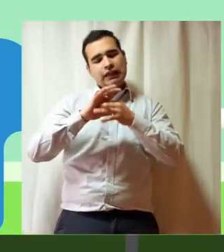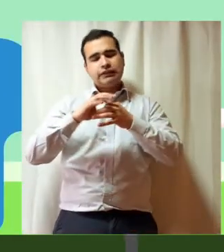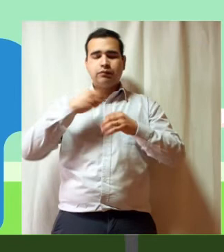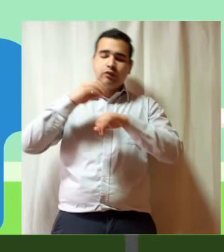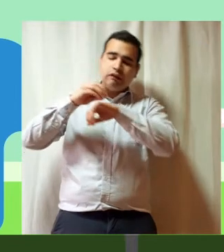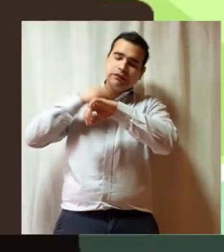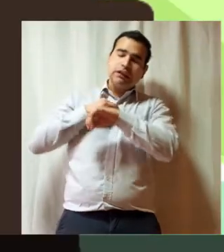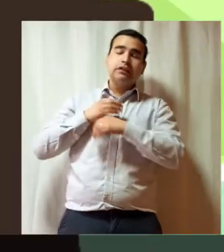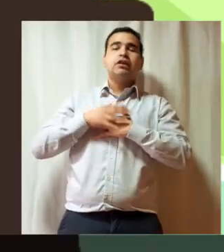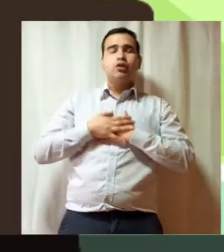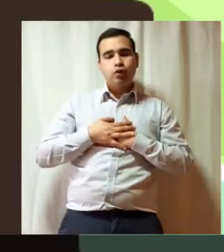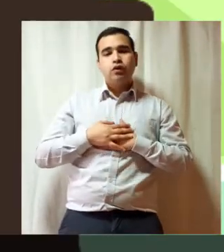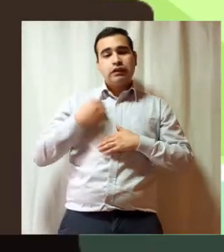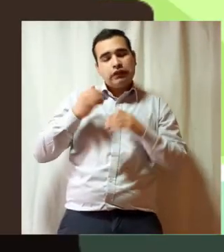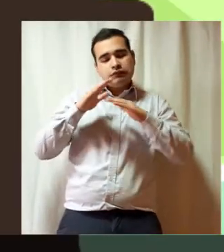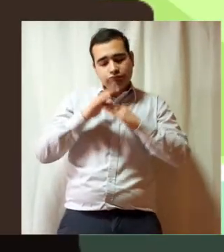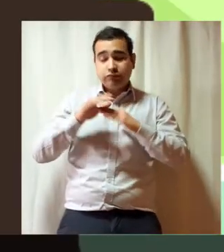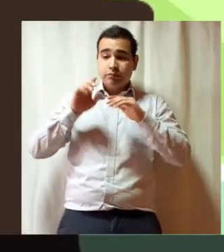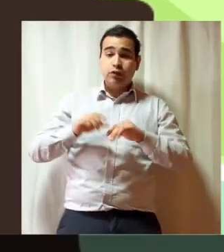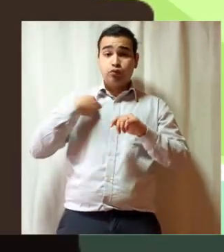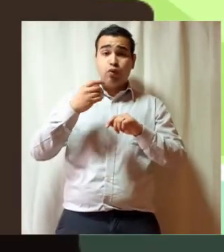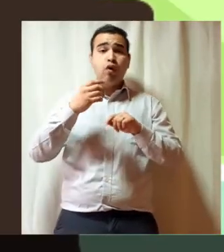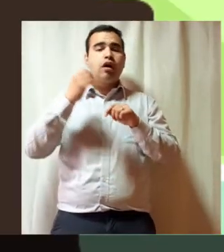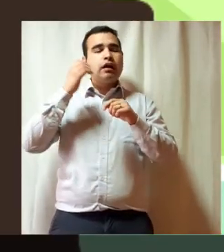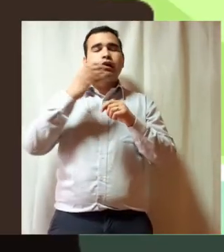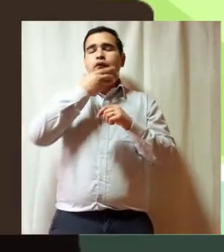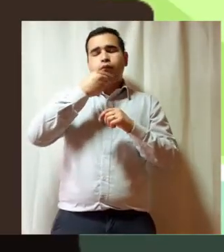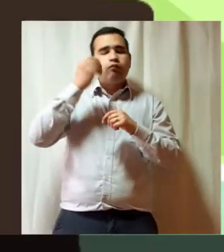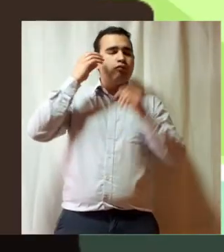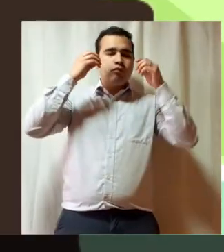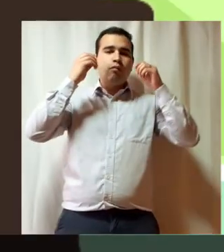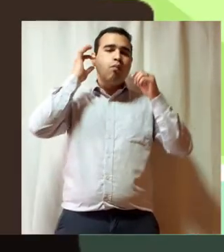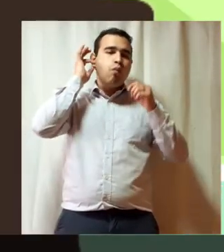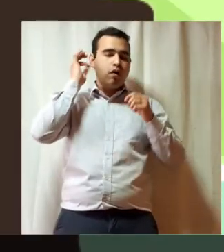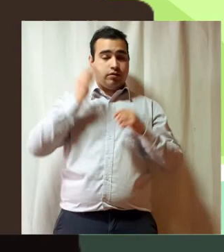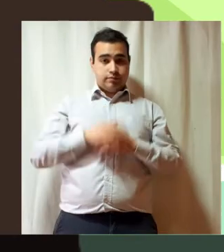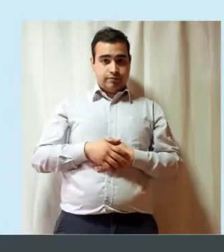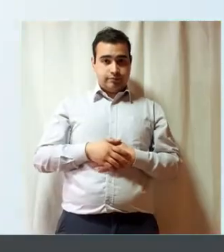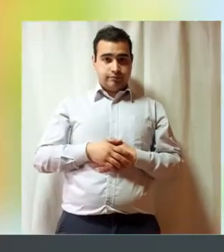Gracias por lo que me dijiste Y por estar siempre Pero no olvides que también eres una hermosa mujer